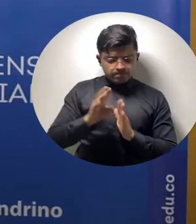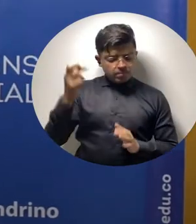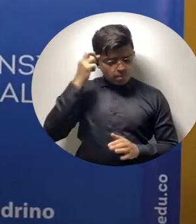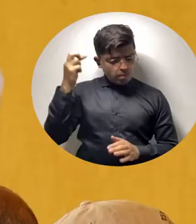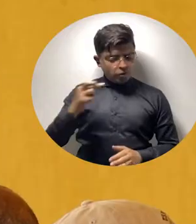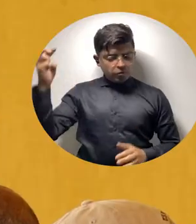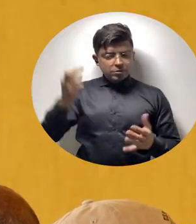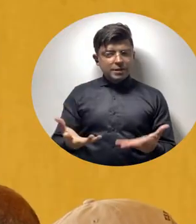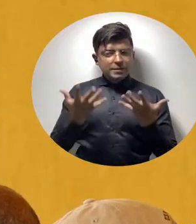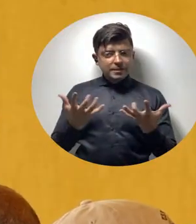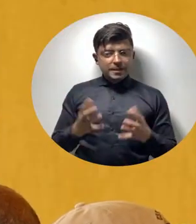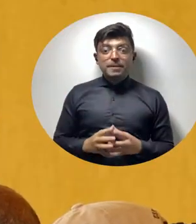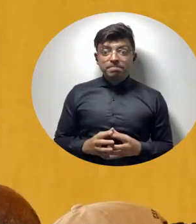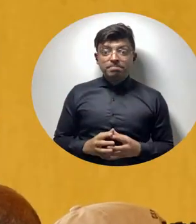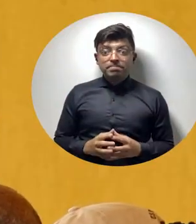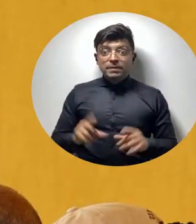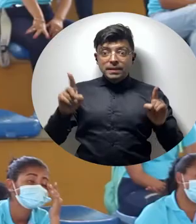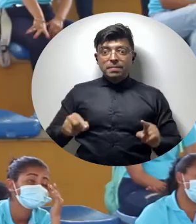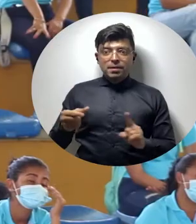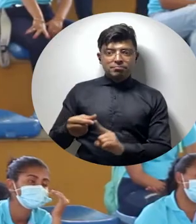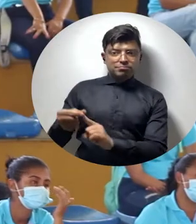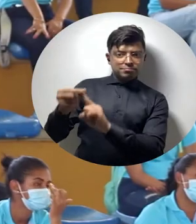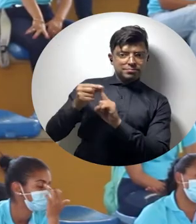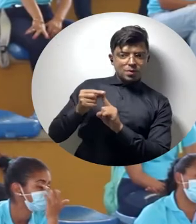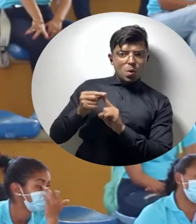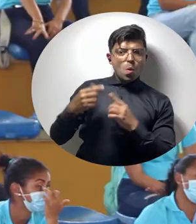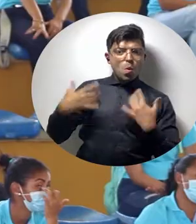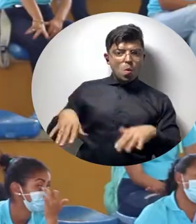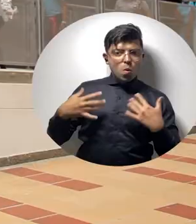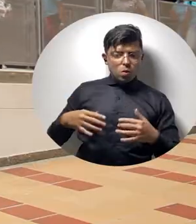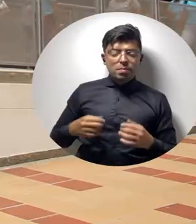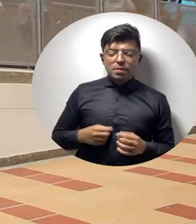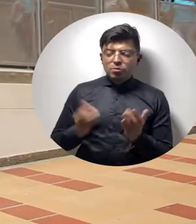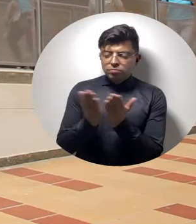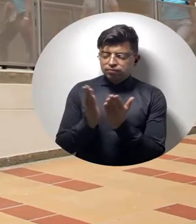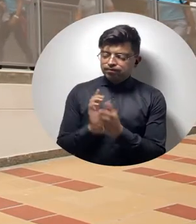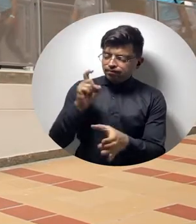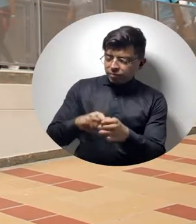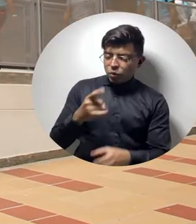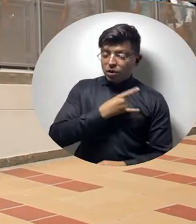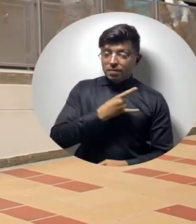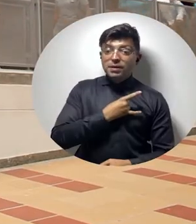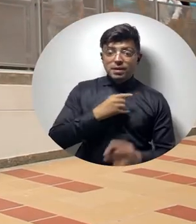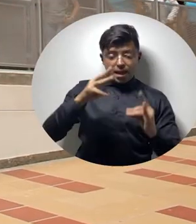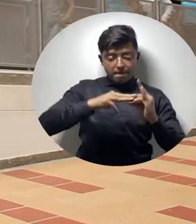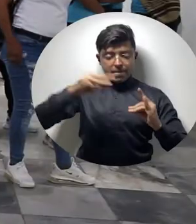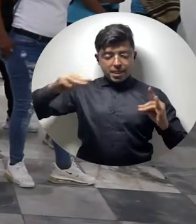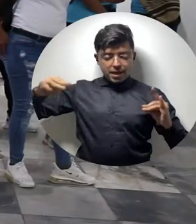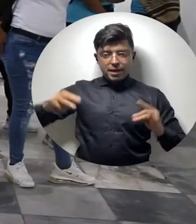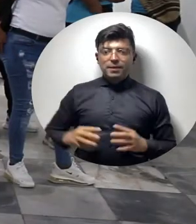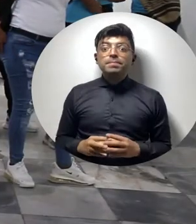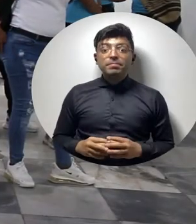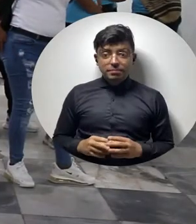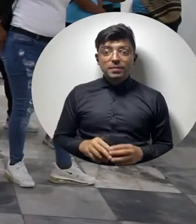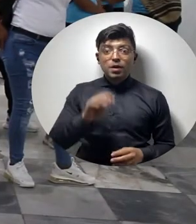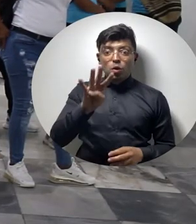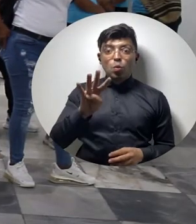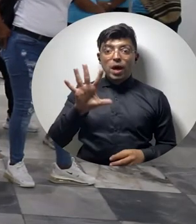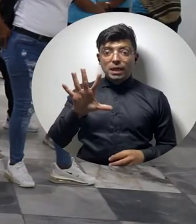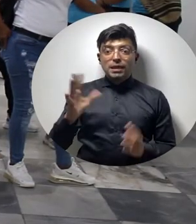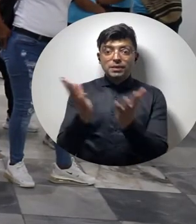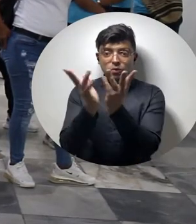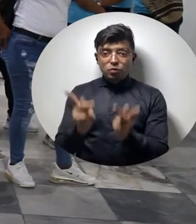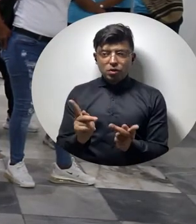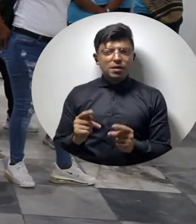profesionales y también el privilegio que significa estudiar en esta universidad, la Universidad del Magdalena. Fueron 45